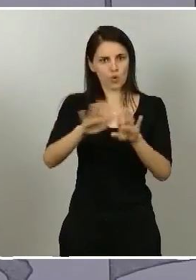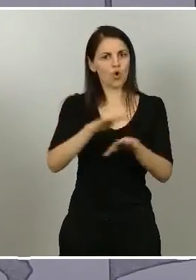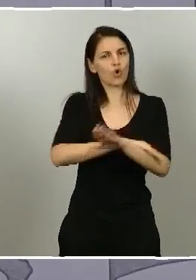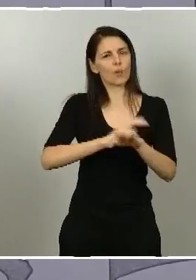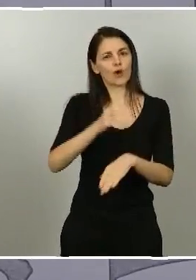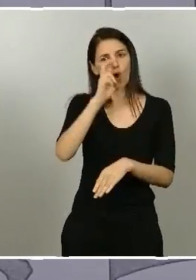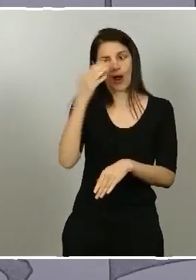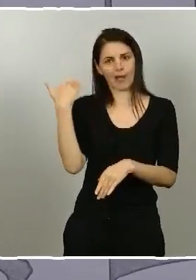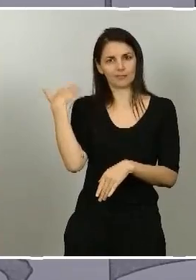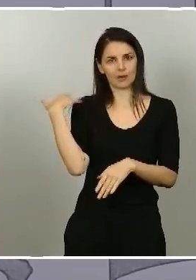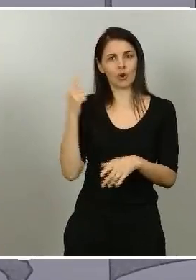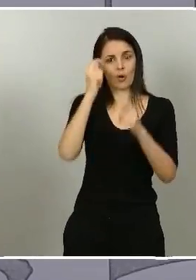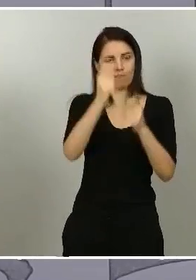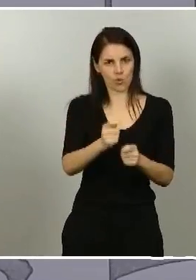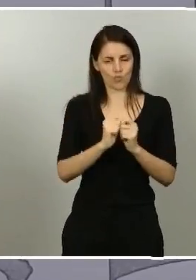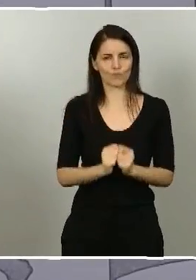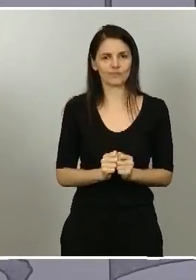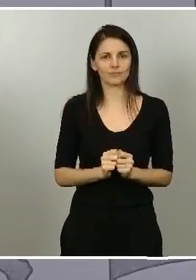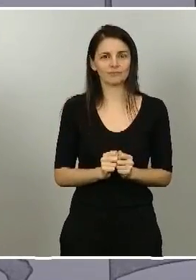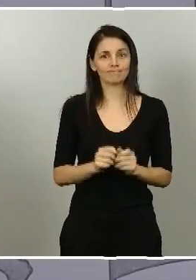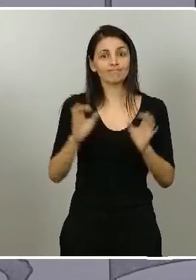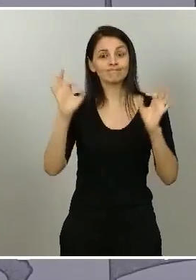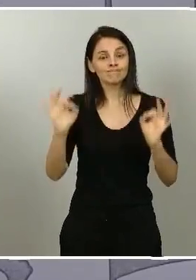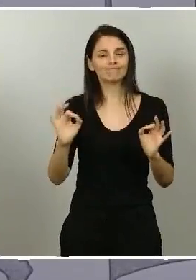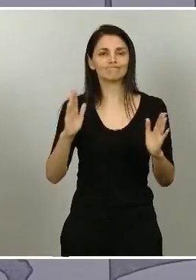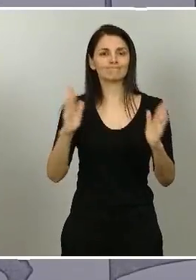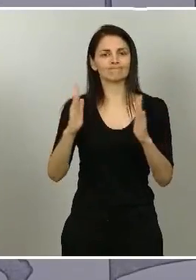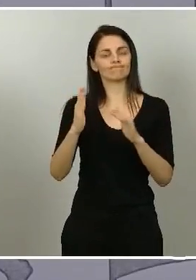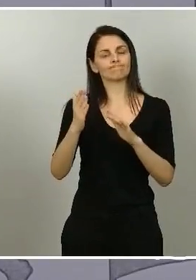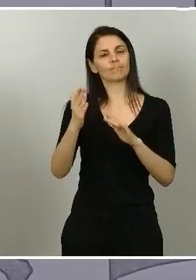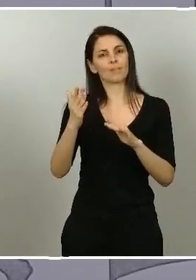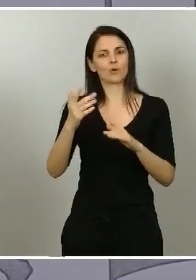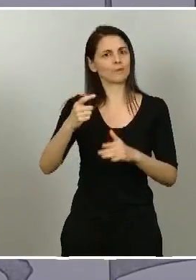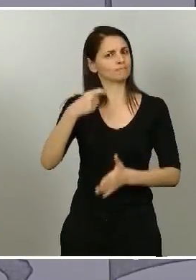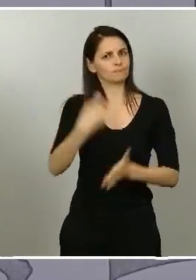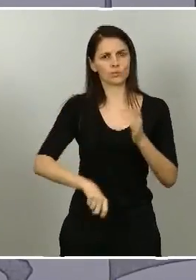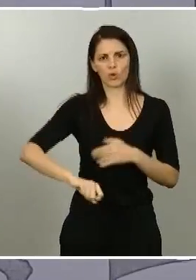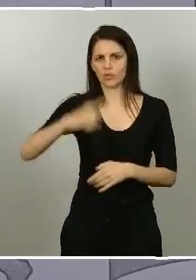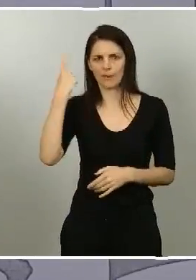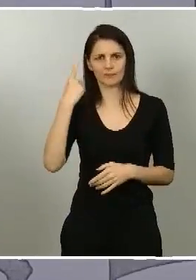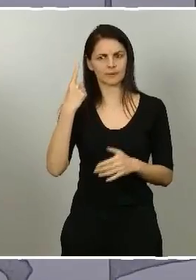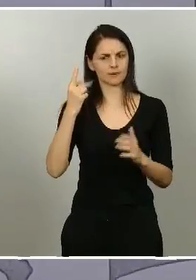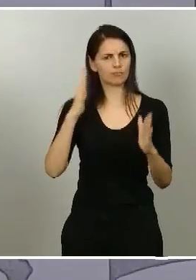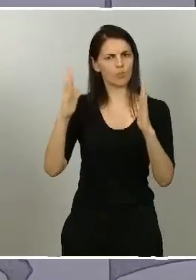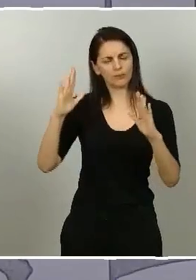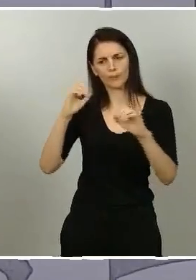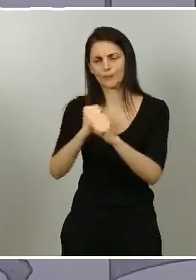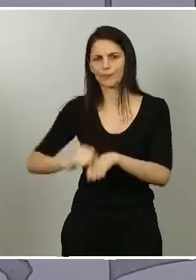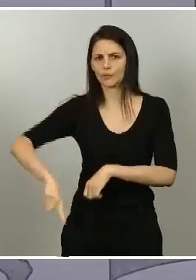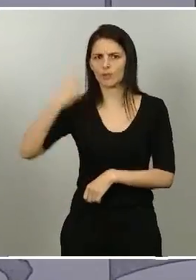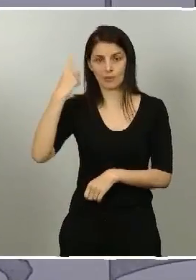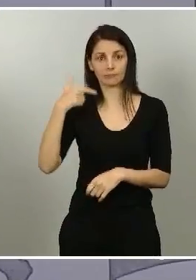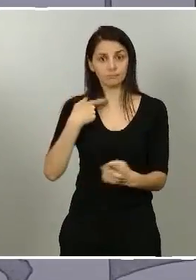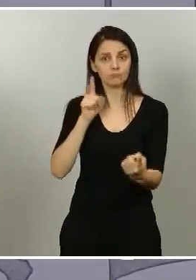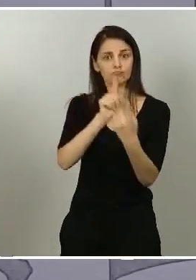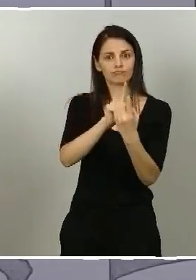al doctor Simón en las horas más extremas, en los momentos más oscuros y siempre le he visto igual, como le han visto a